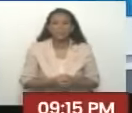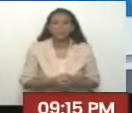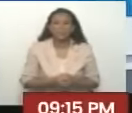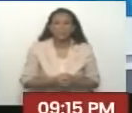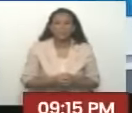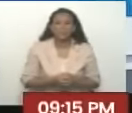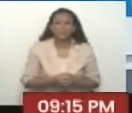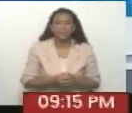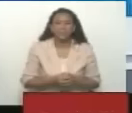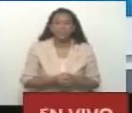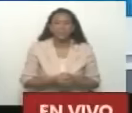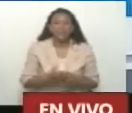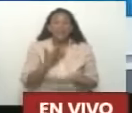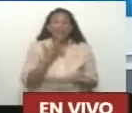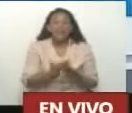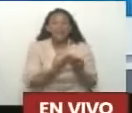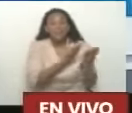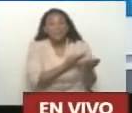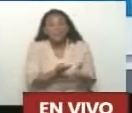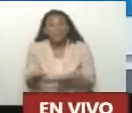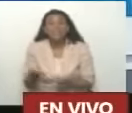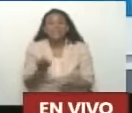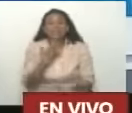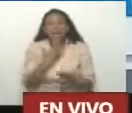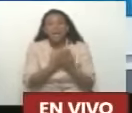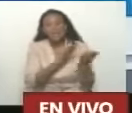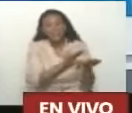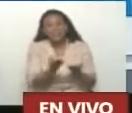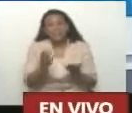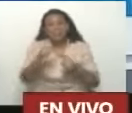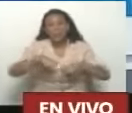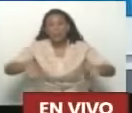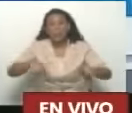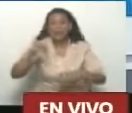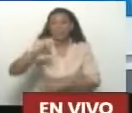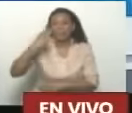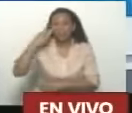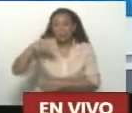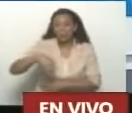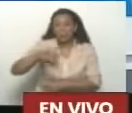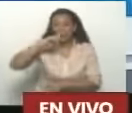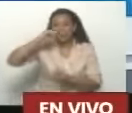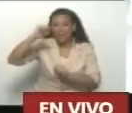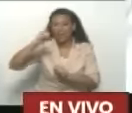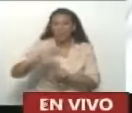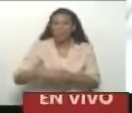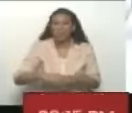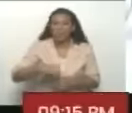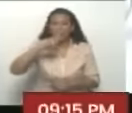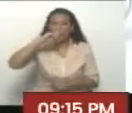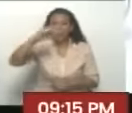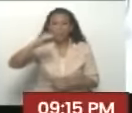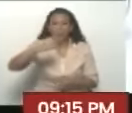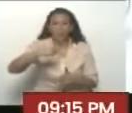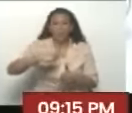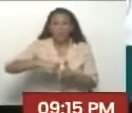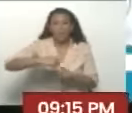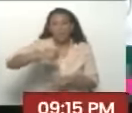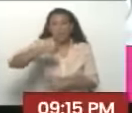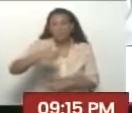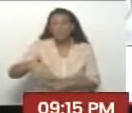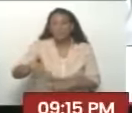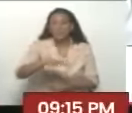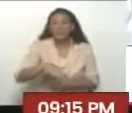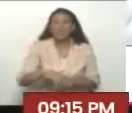orgulloso de estar aquí en este programa con usted, mi presidente, para agradecerle una vez más la restauración de nuestro